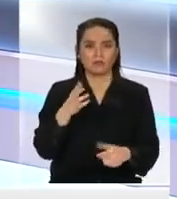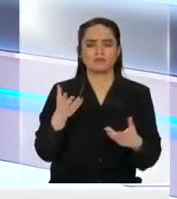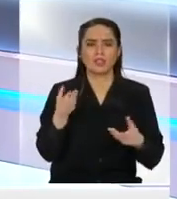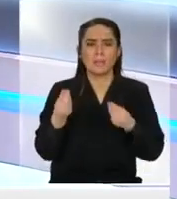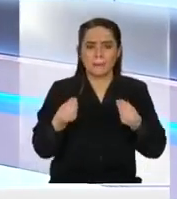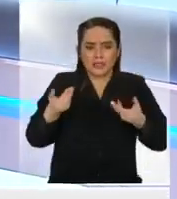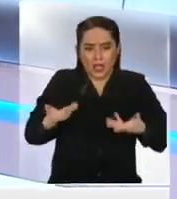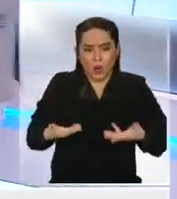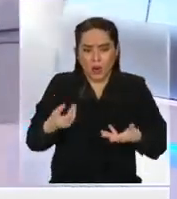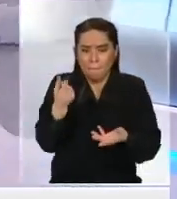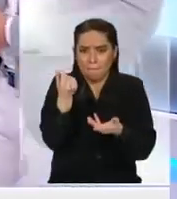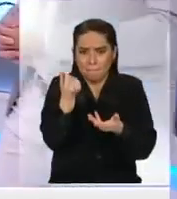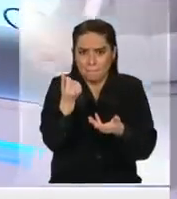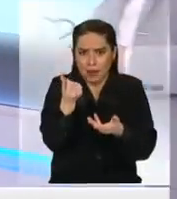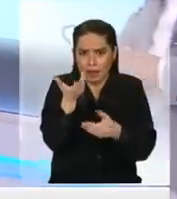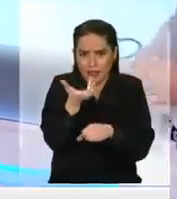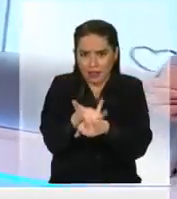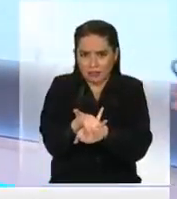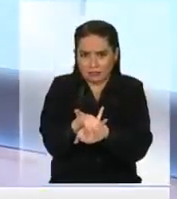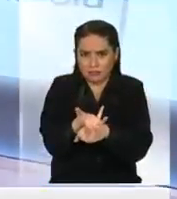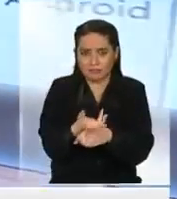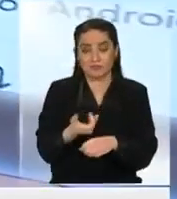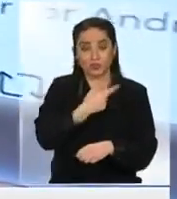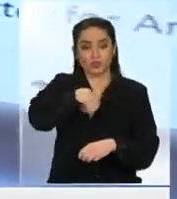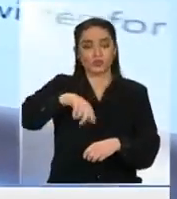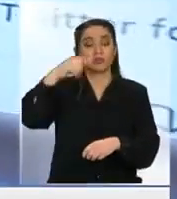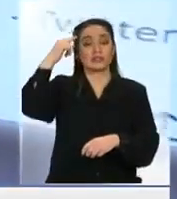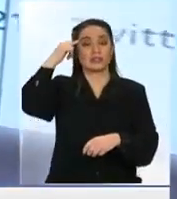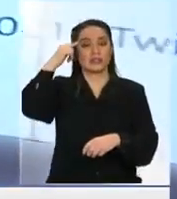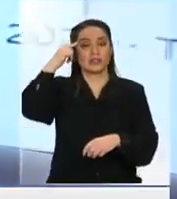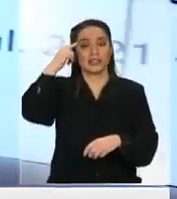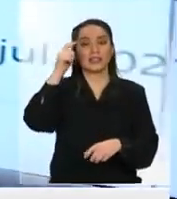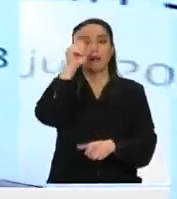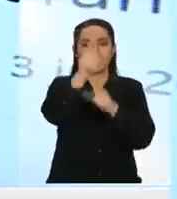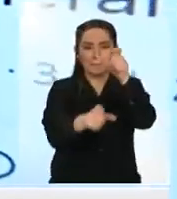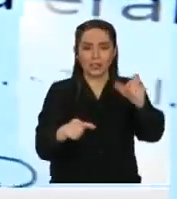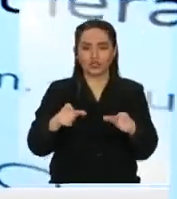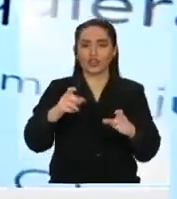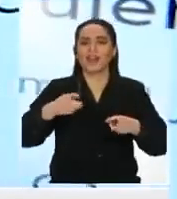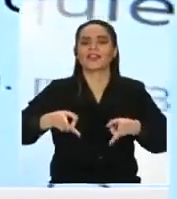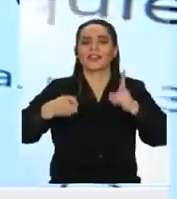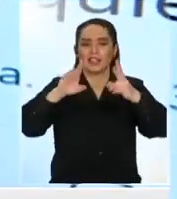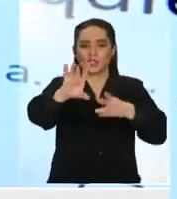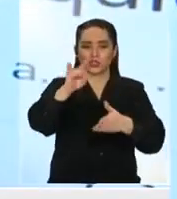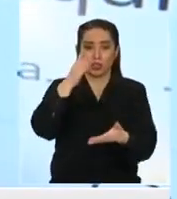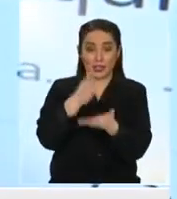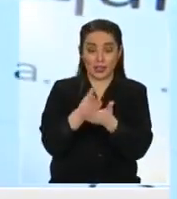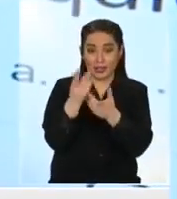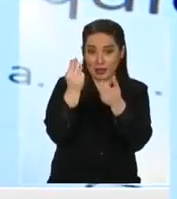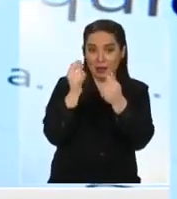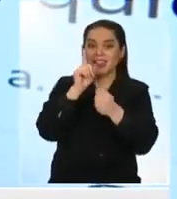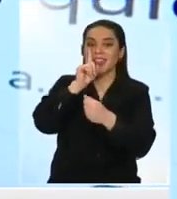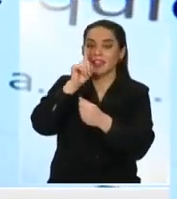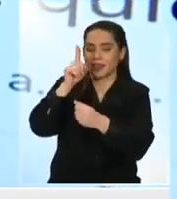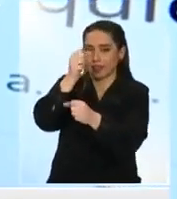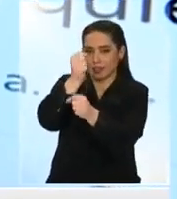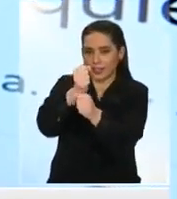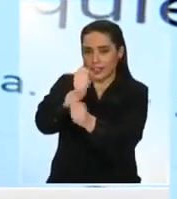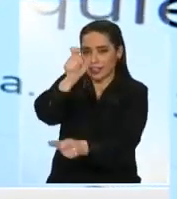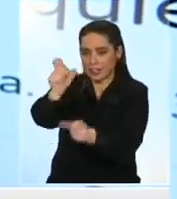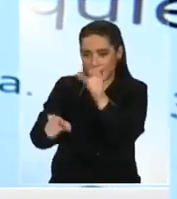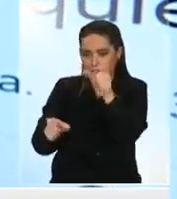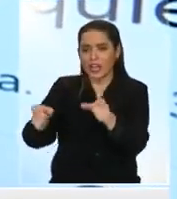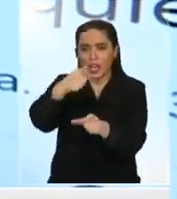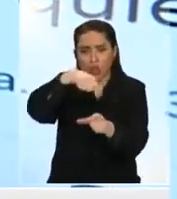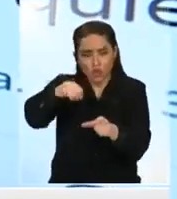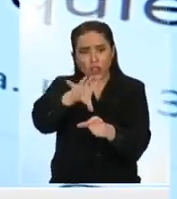AFP hoy día? A ver, nosotros lo que hemos planteado es reconocer el derecho a elegir de la gente. Esa plata es de las y los trabajadores tienen